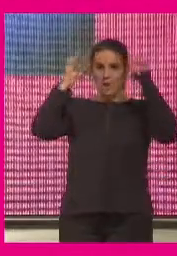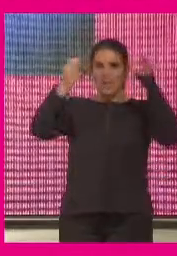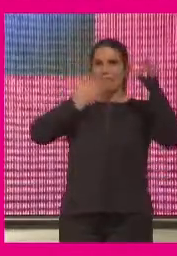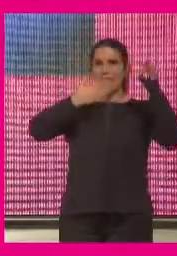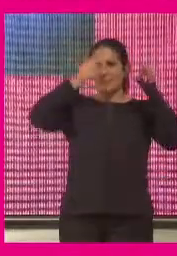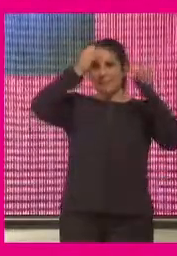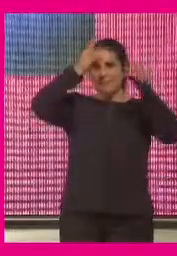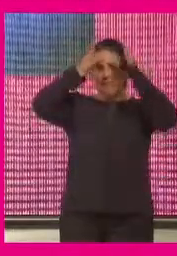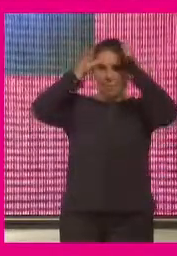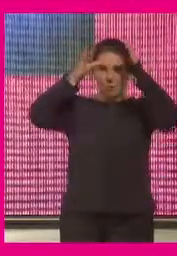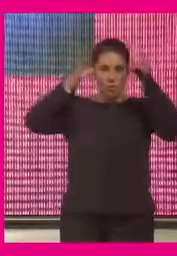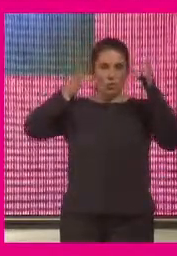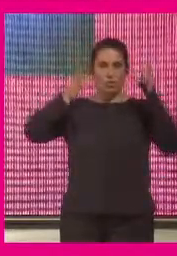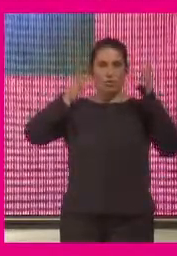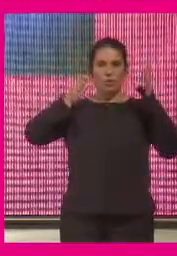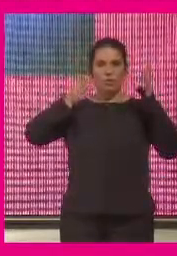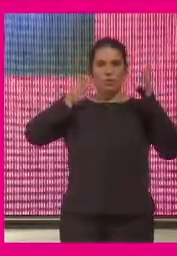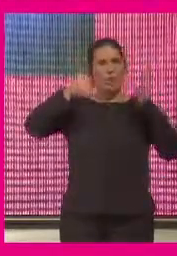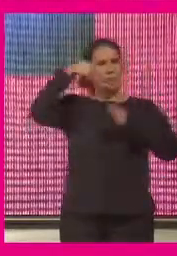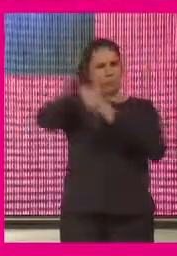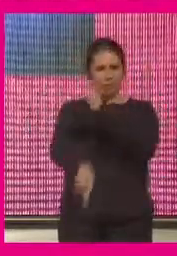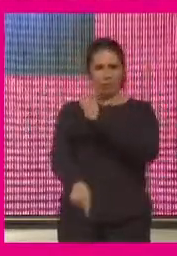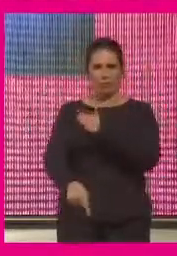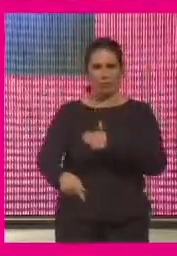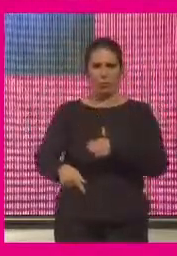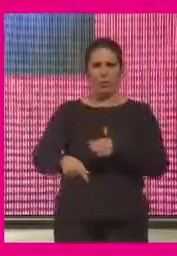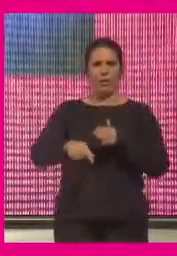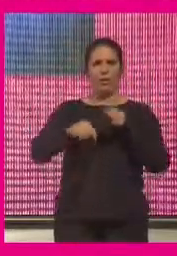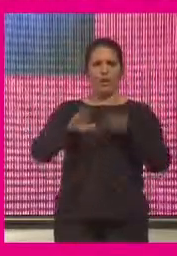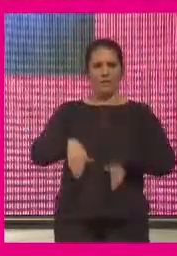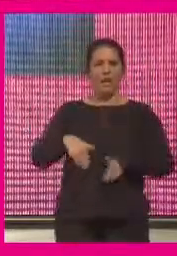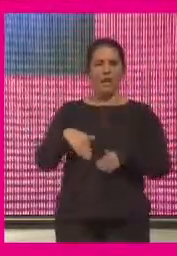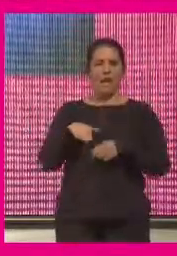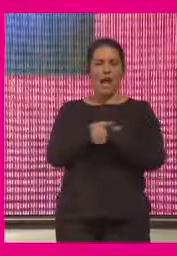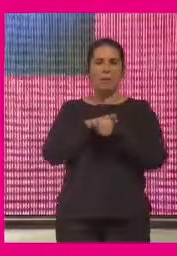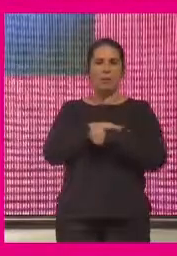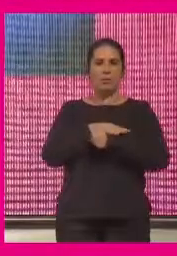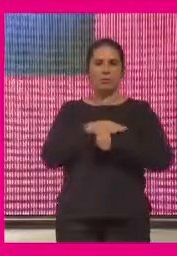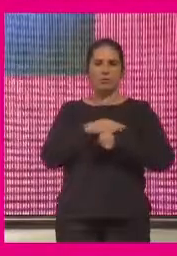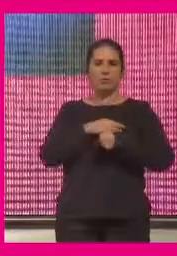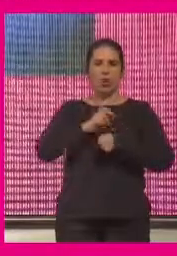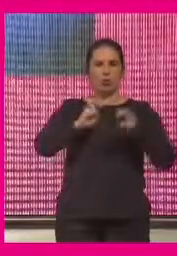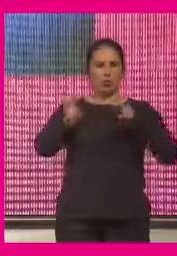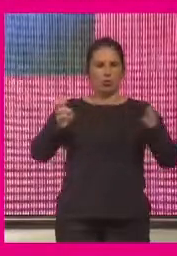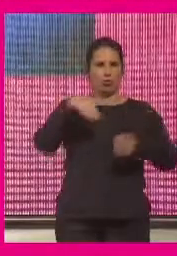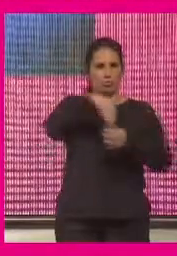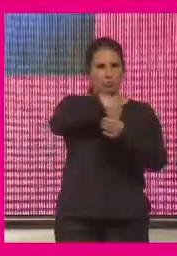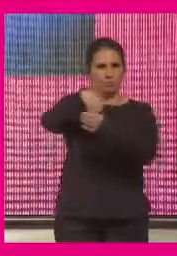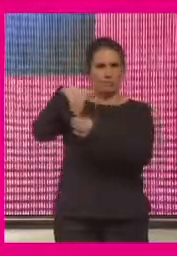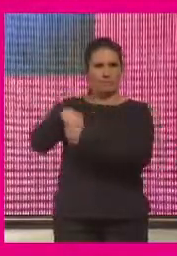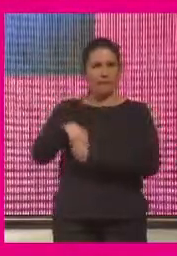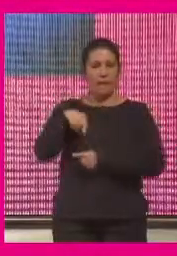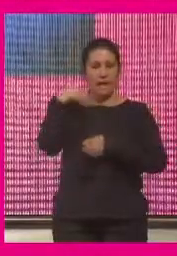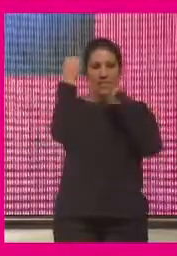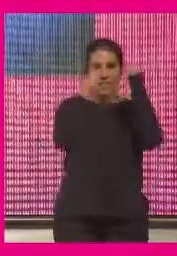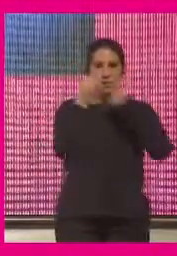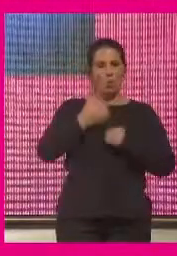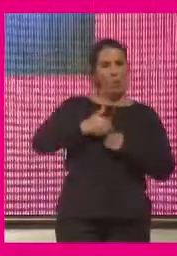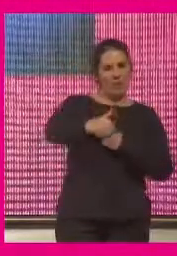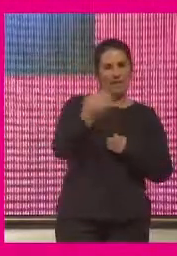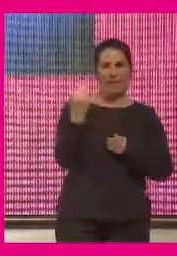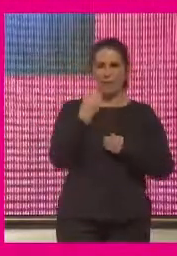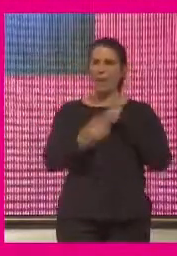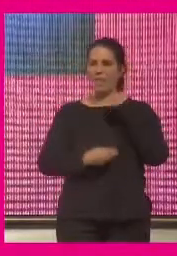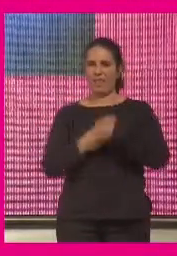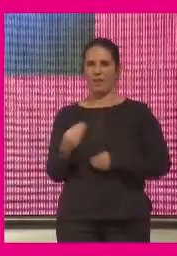conocimiento material y que me penetraba en otros ámbitos y esa es una reflexión que tenemos por delante que hacer